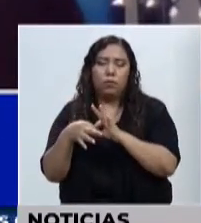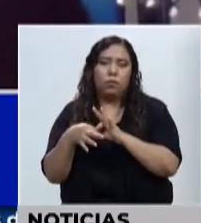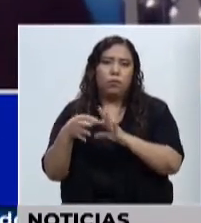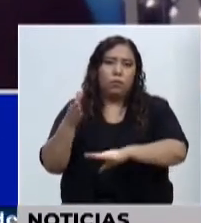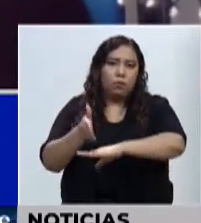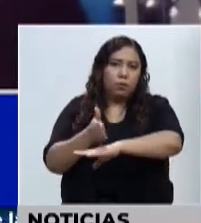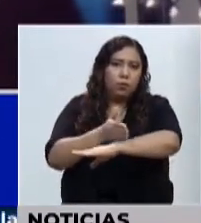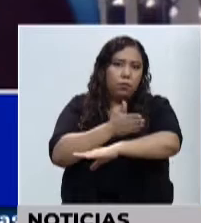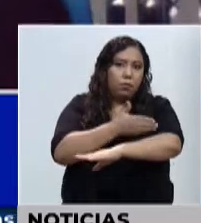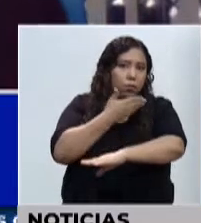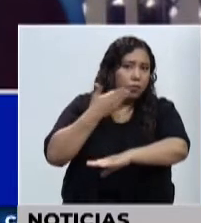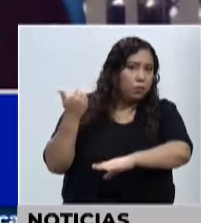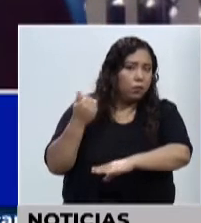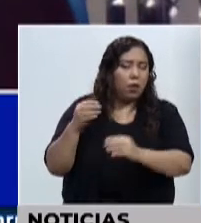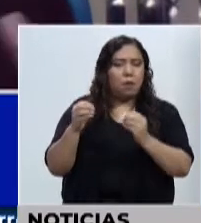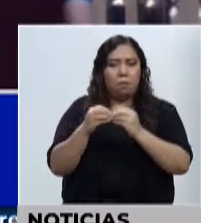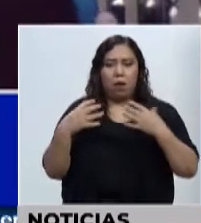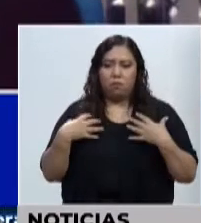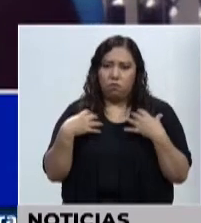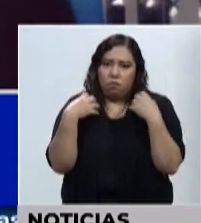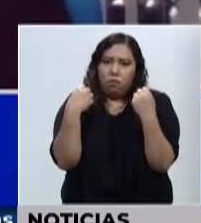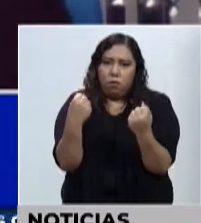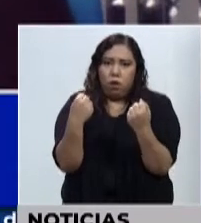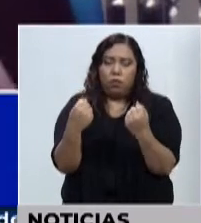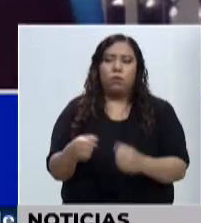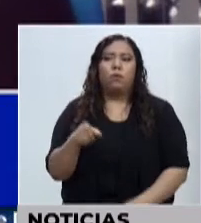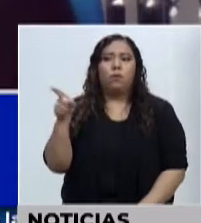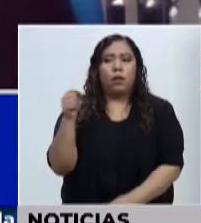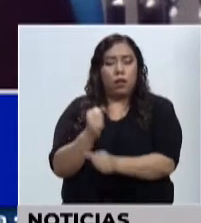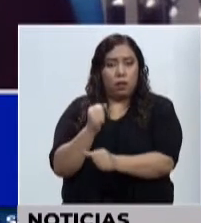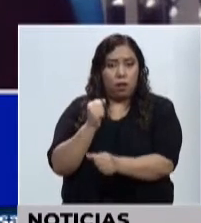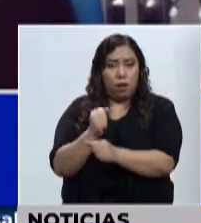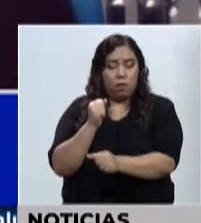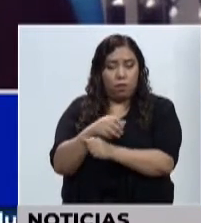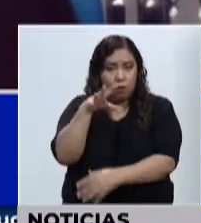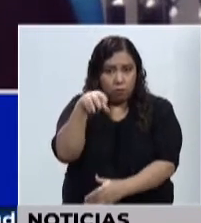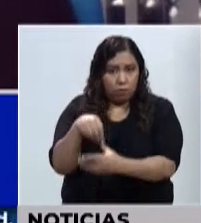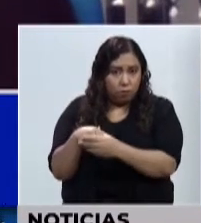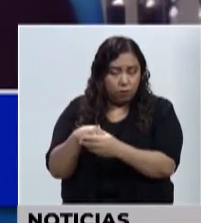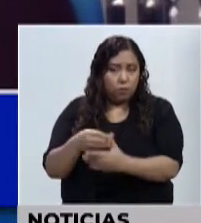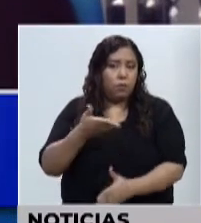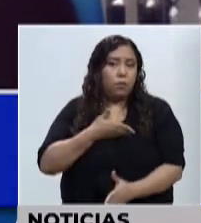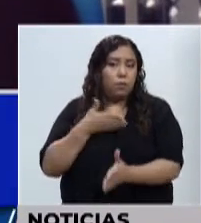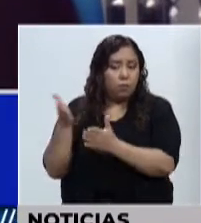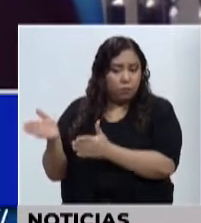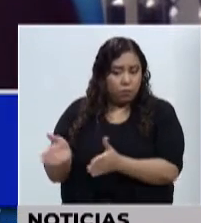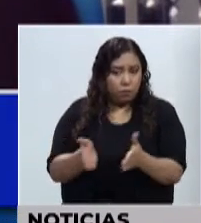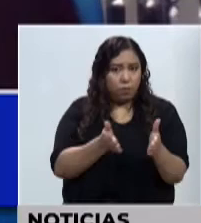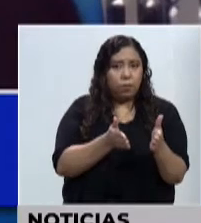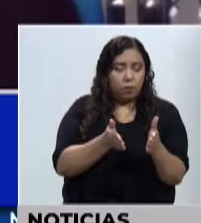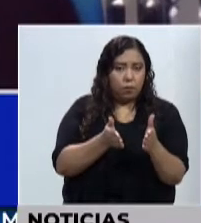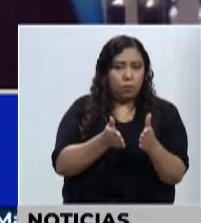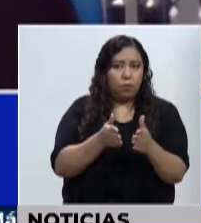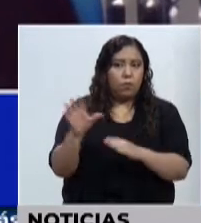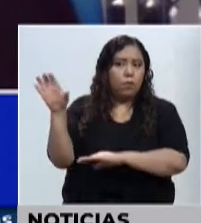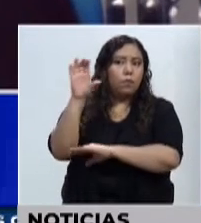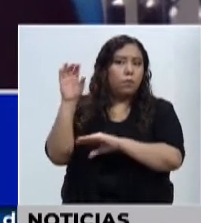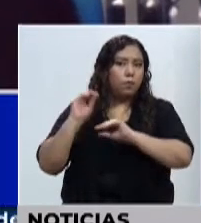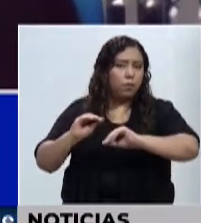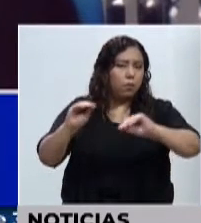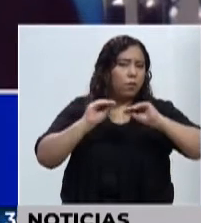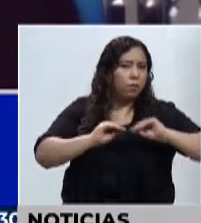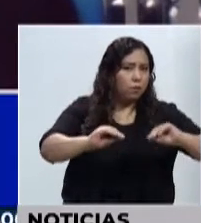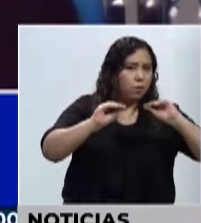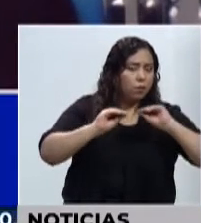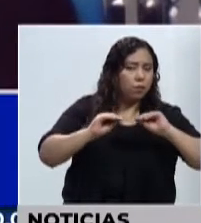el camino. Pero también dentro de este trabajo y del PEI tenemos un plan de formación académica, que tenemos diferentes áreas